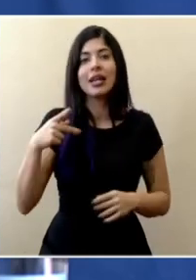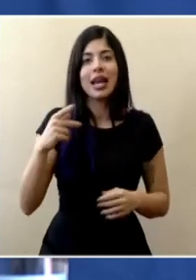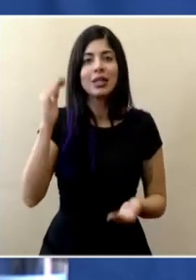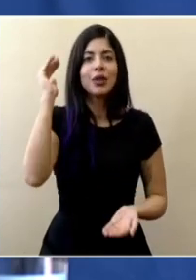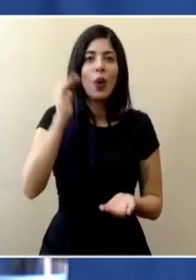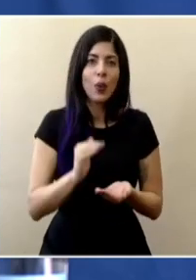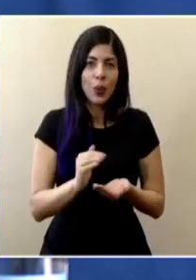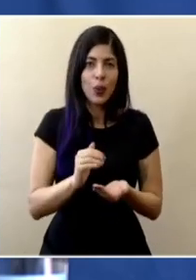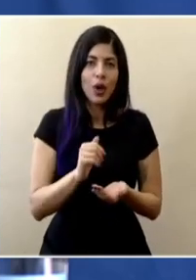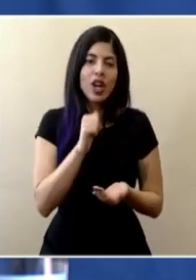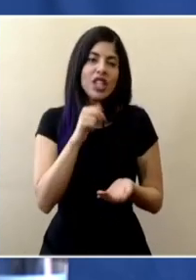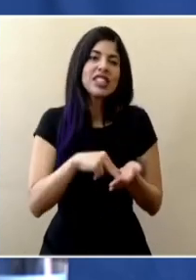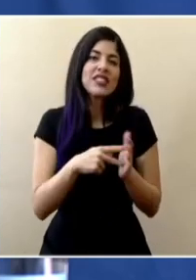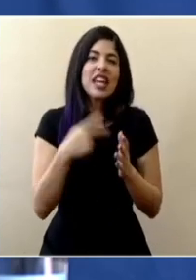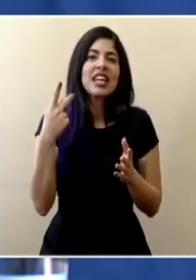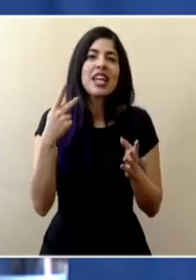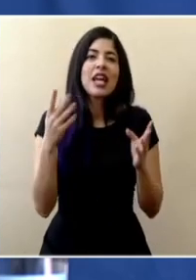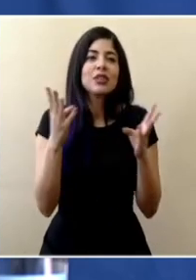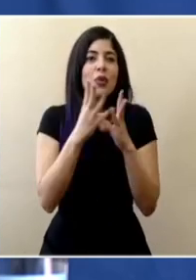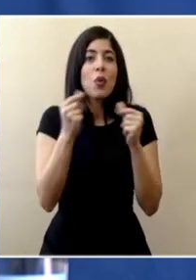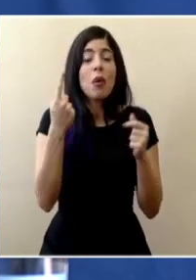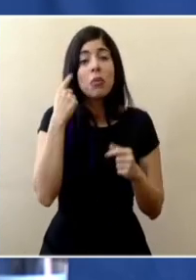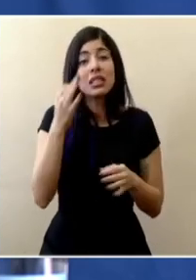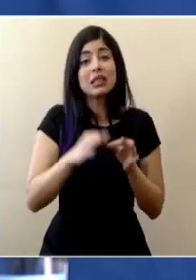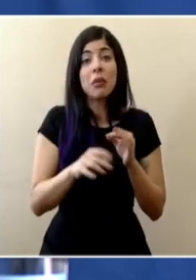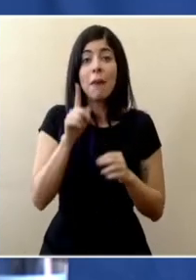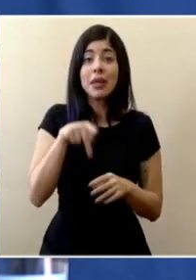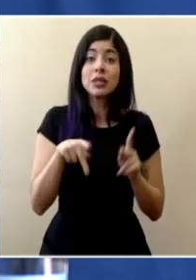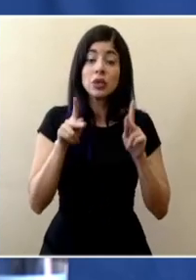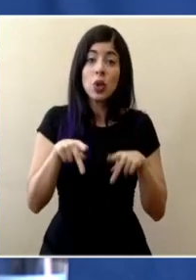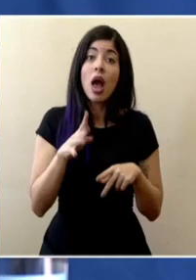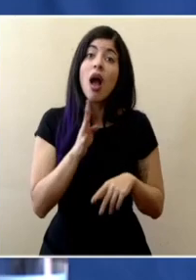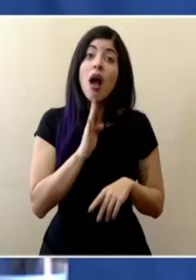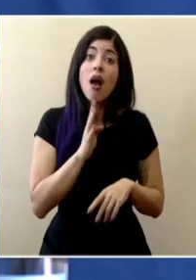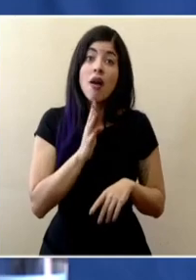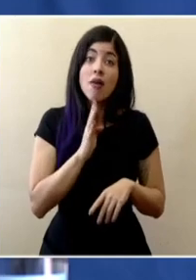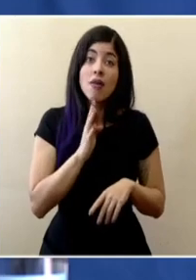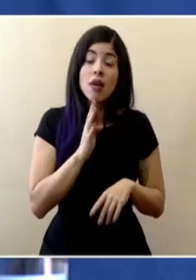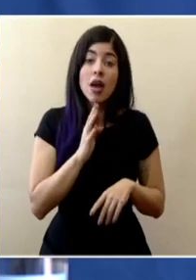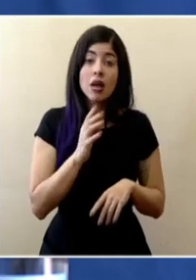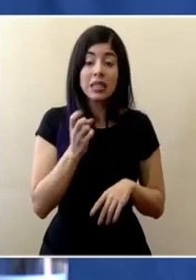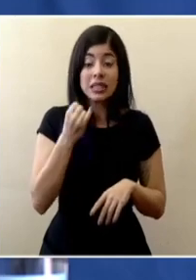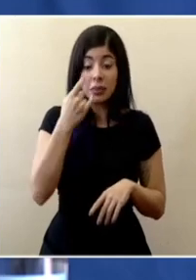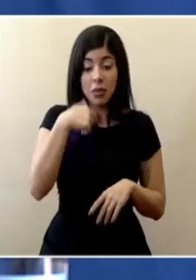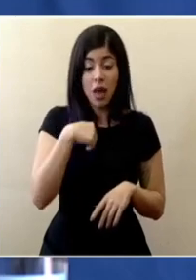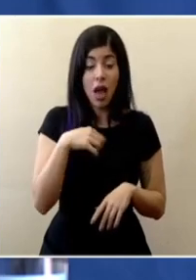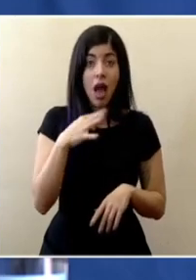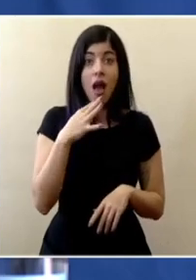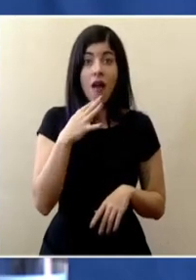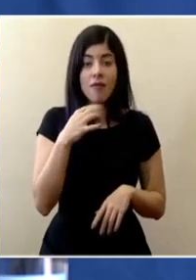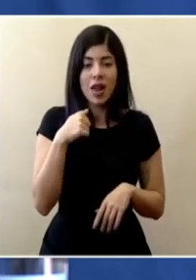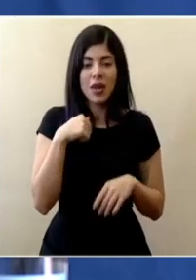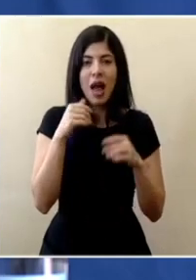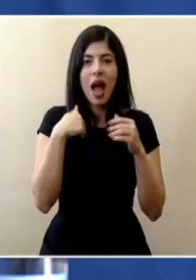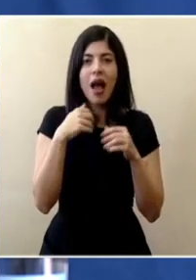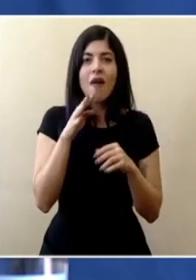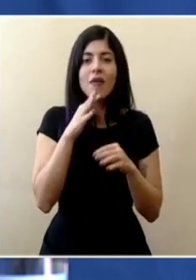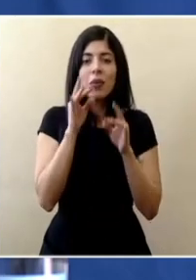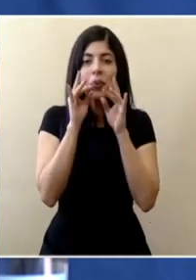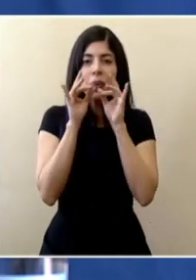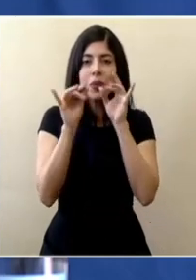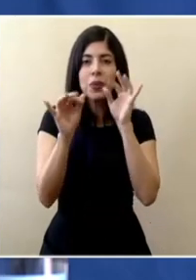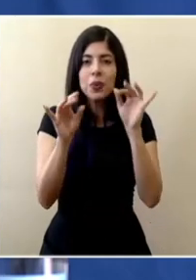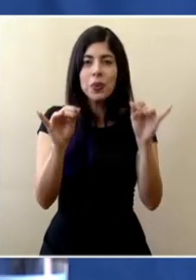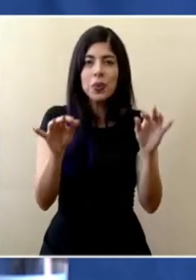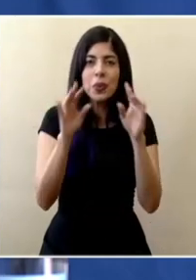minimiza no es que no exista porque sabemos que con solo hablar que con solo con solo hablar ya estamos emitiendo